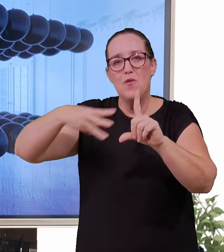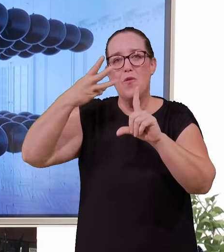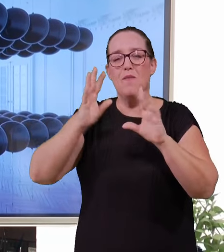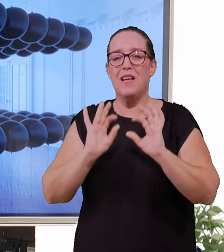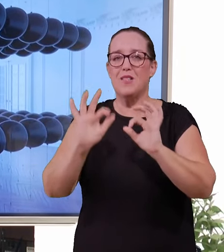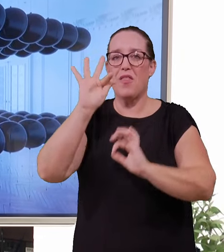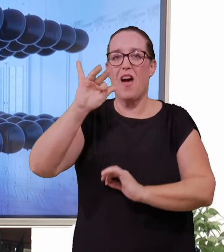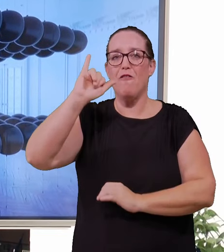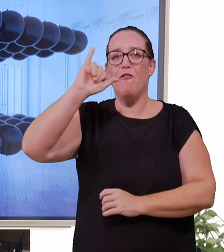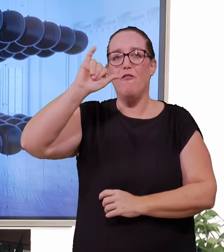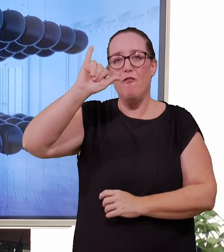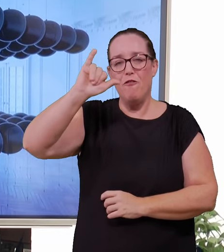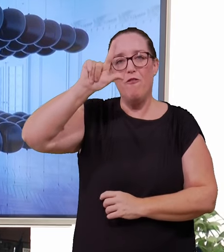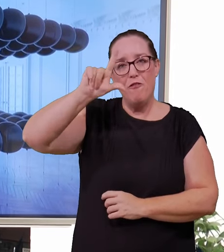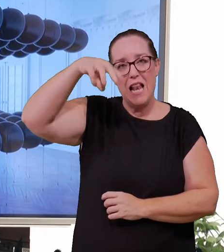Filmin.